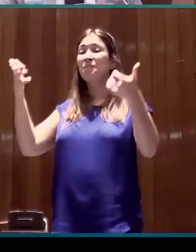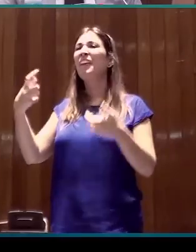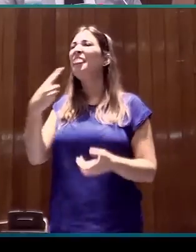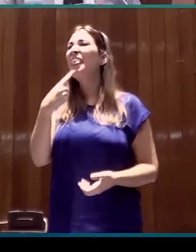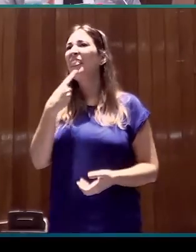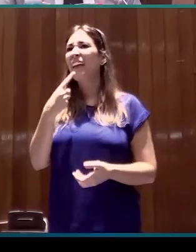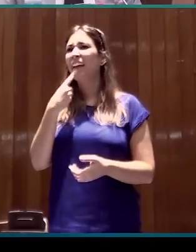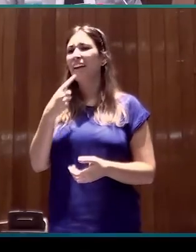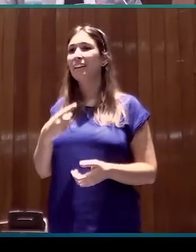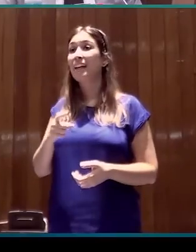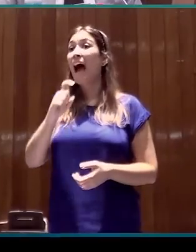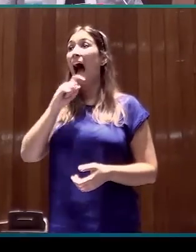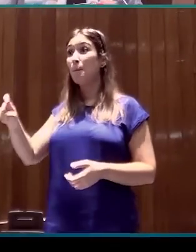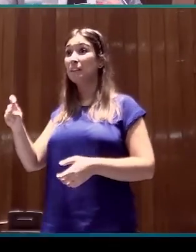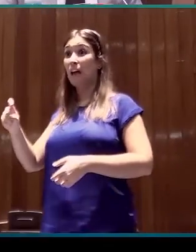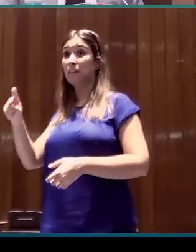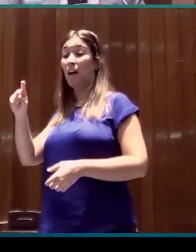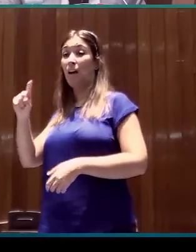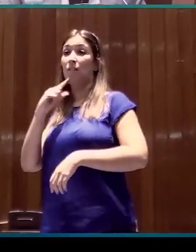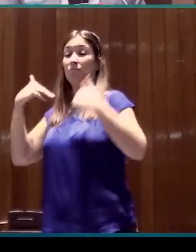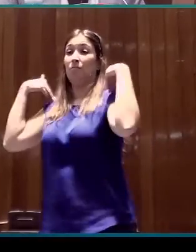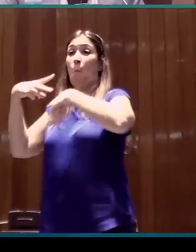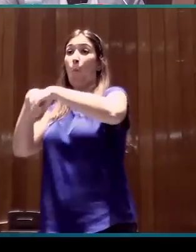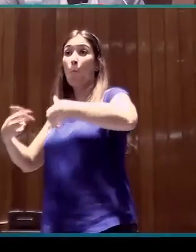si avisas al portero, te abrirá enseguida.